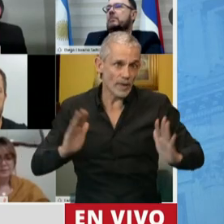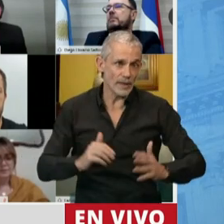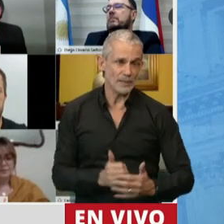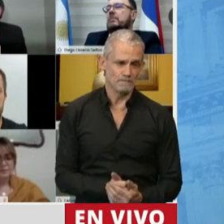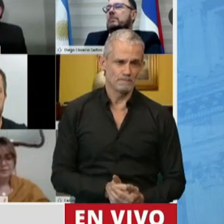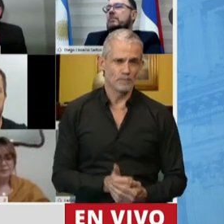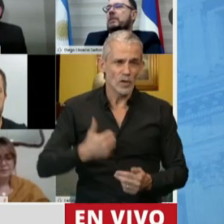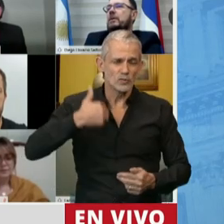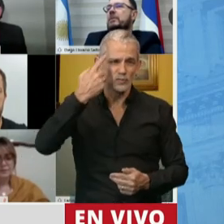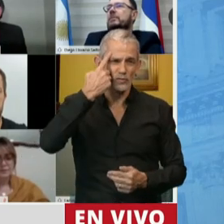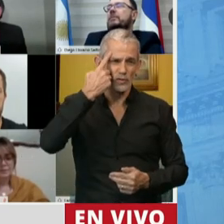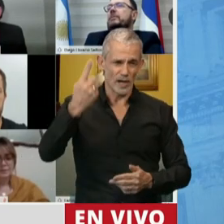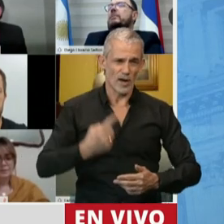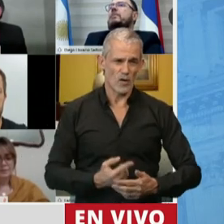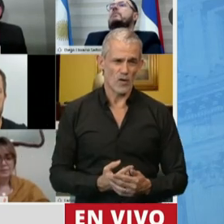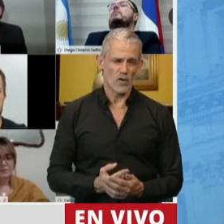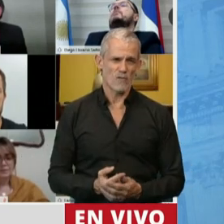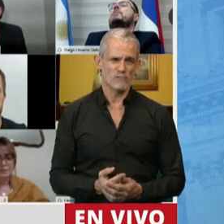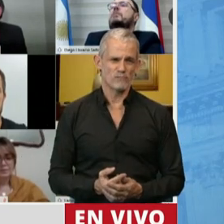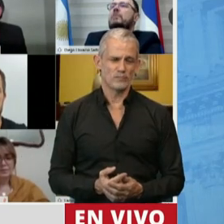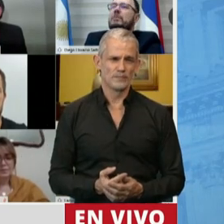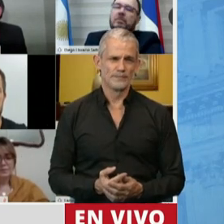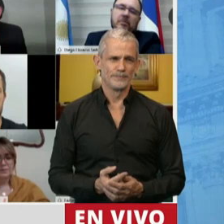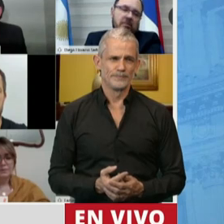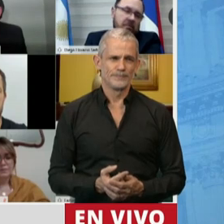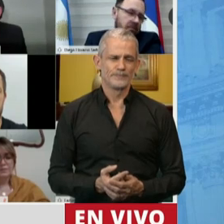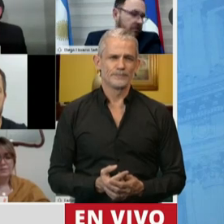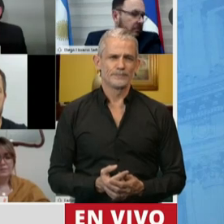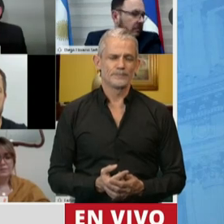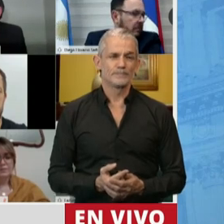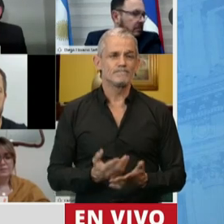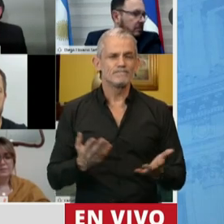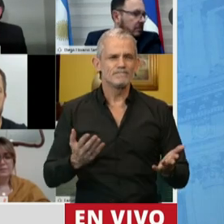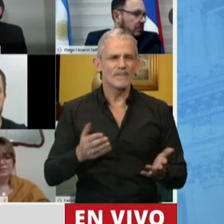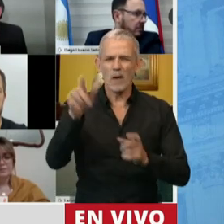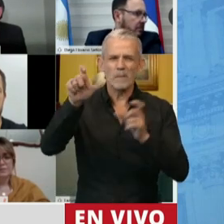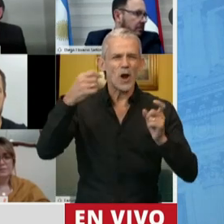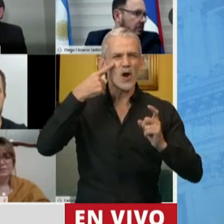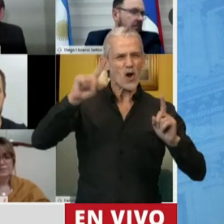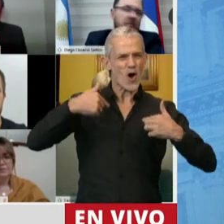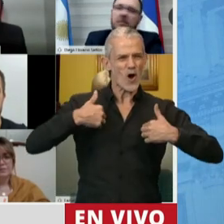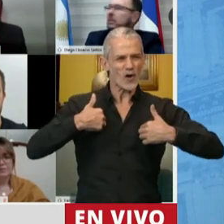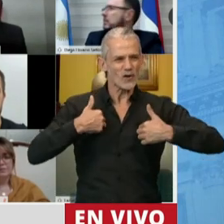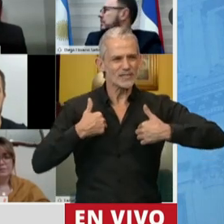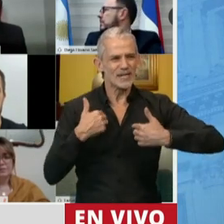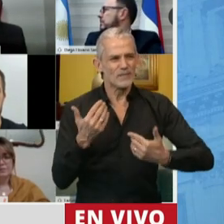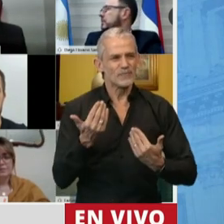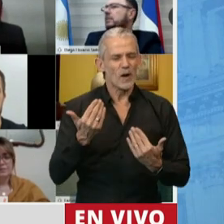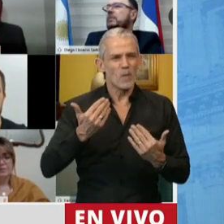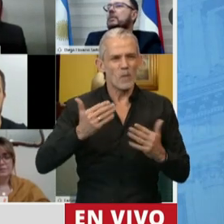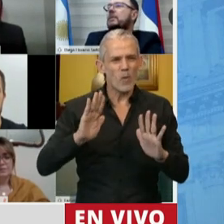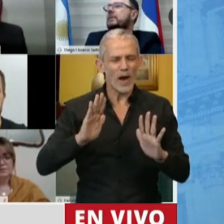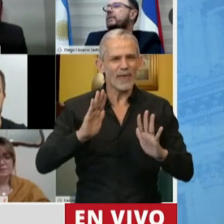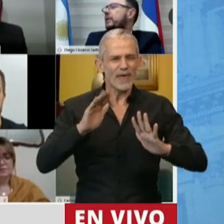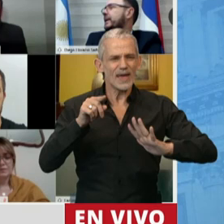por ahí quienes no me conocen se les puede dificultar algunas